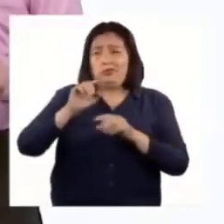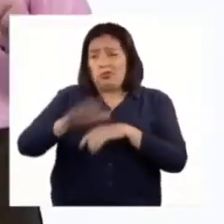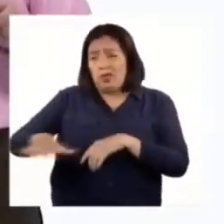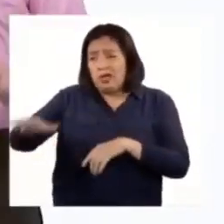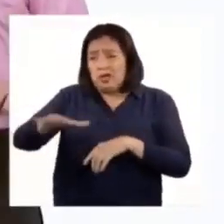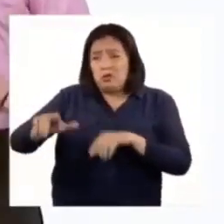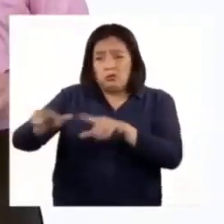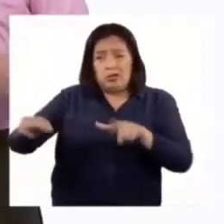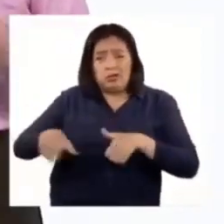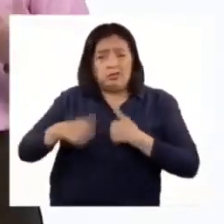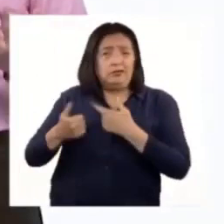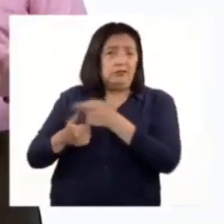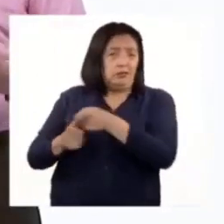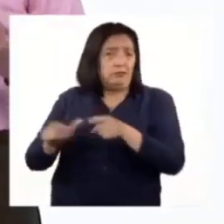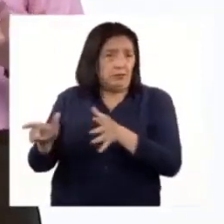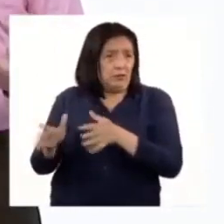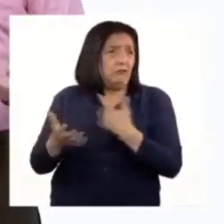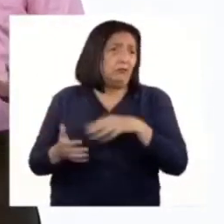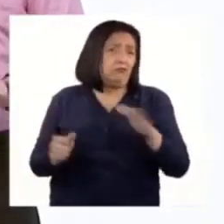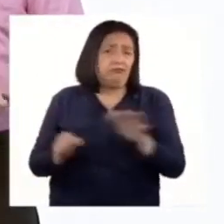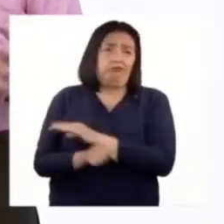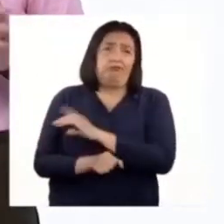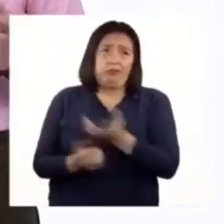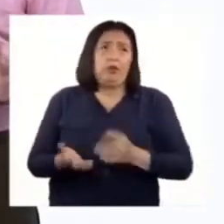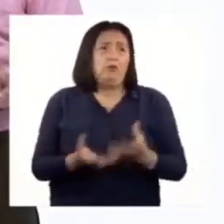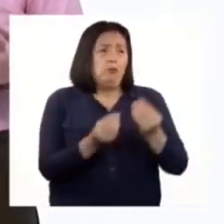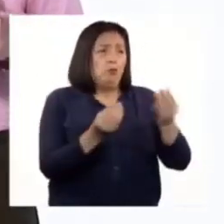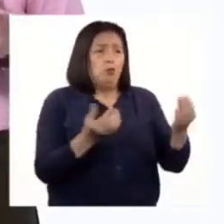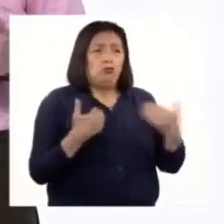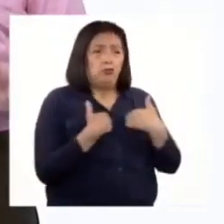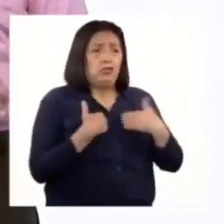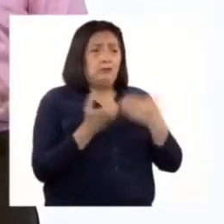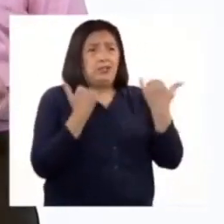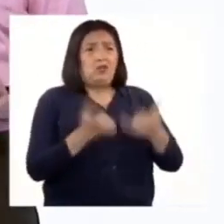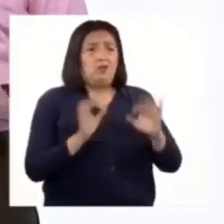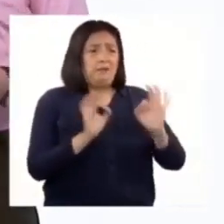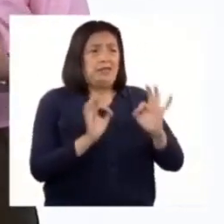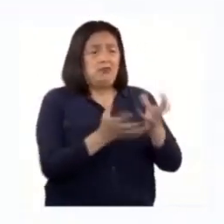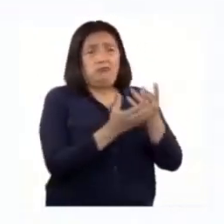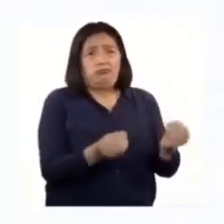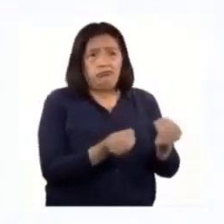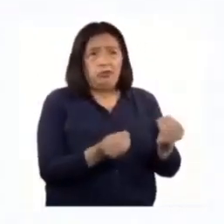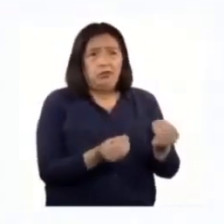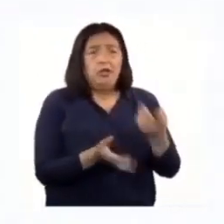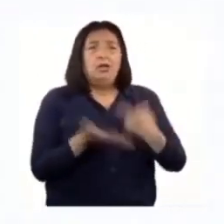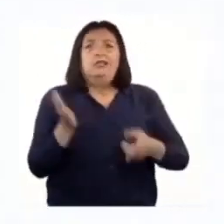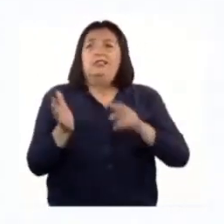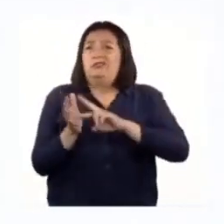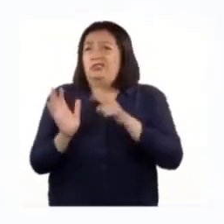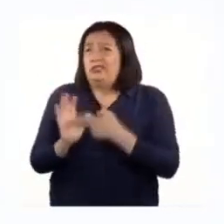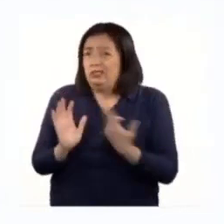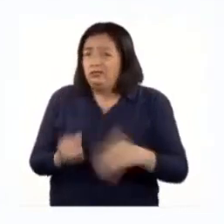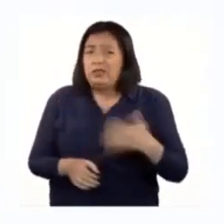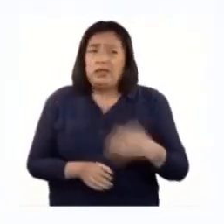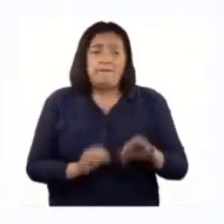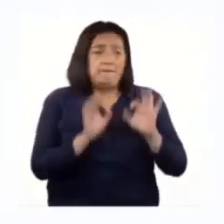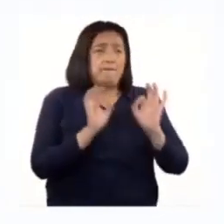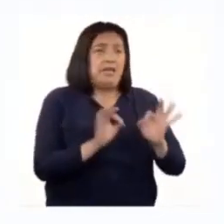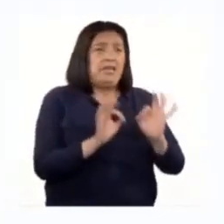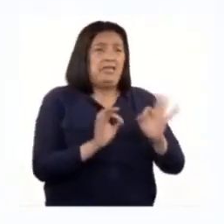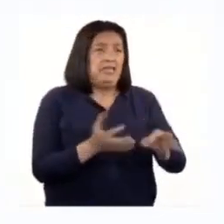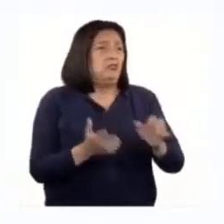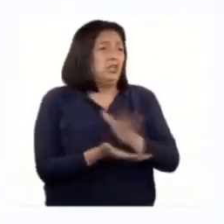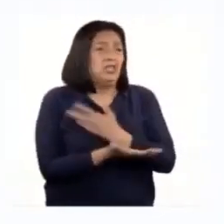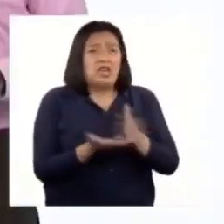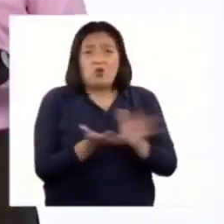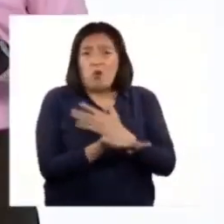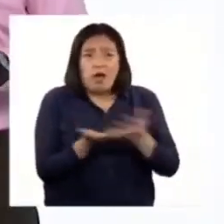Actualmente hay muchos animales que están en peligro de extinción, lo que significa que están en peligro de